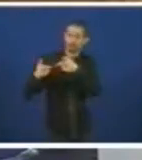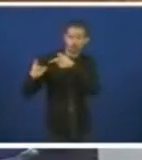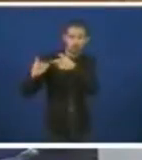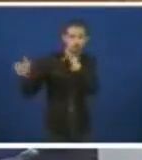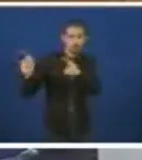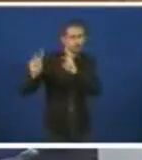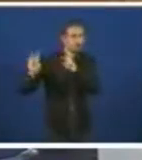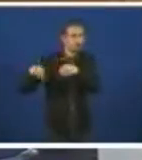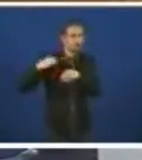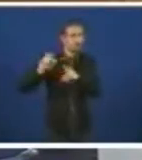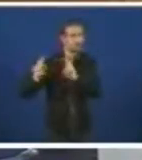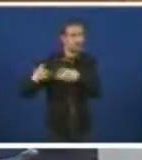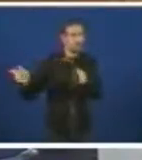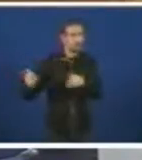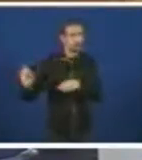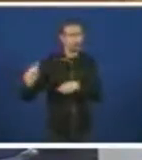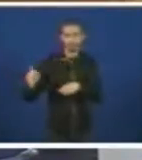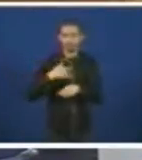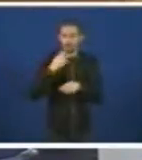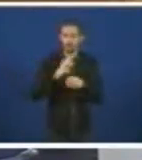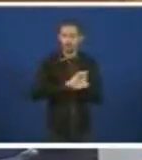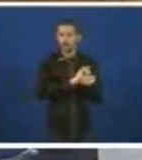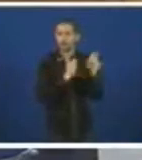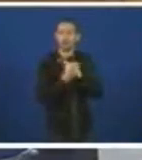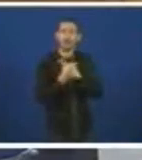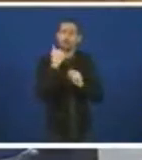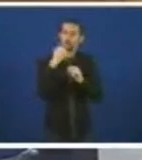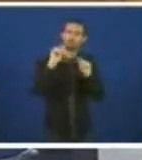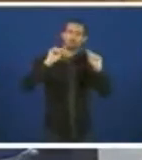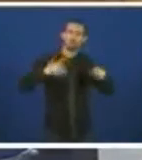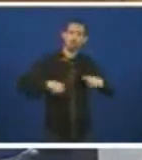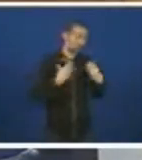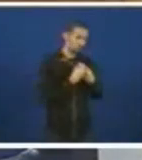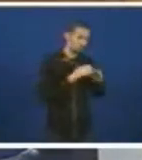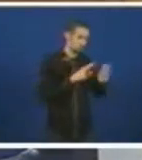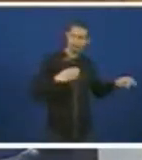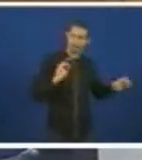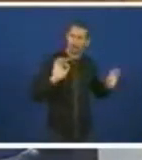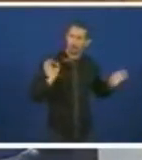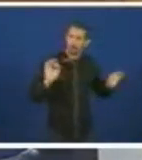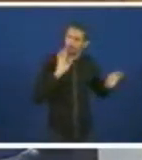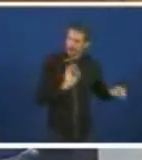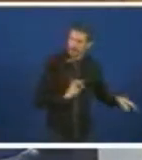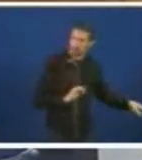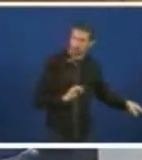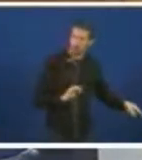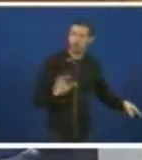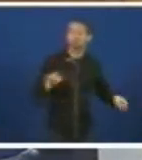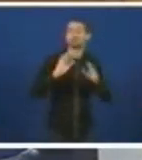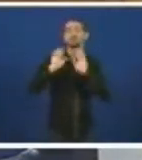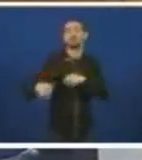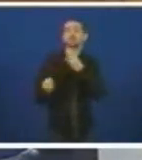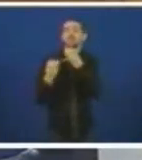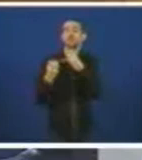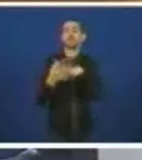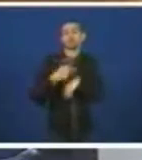vai supoñer a apertura do hospital ningún cambio no convenio que van a asinar agora mesmo. E, por último, as cifras que coñecemos